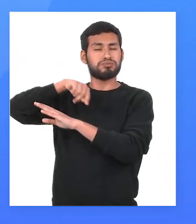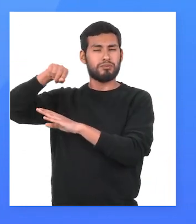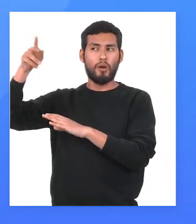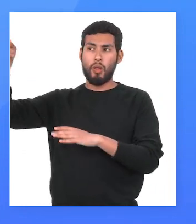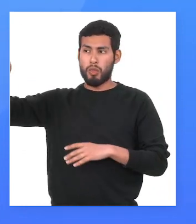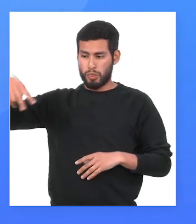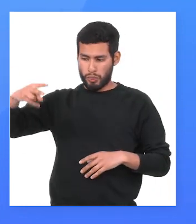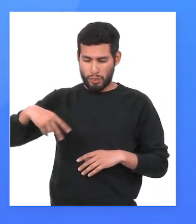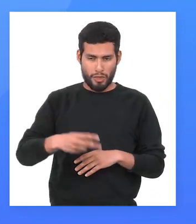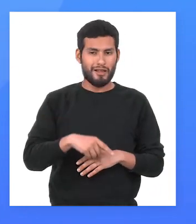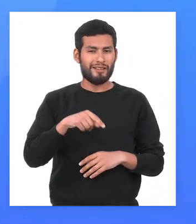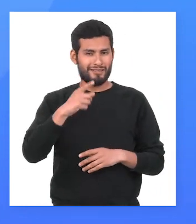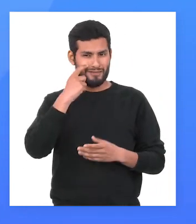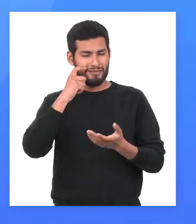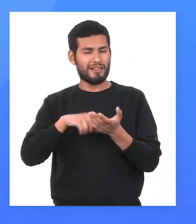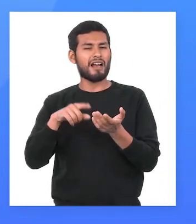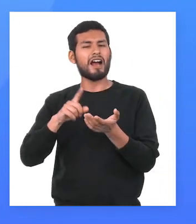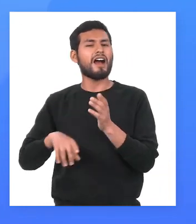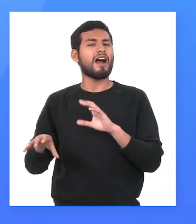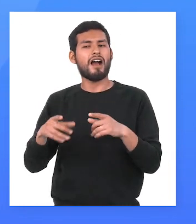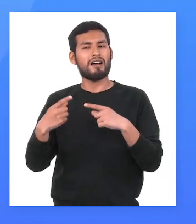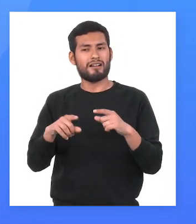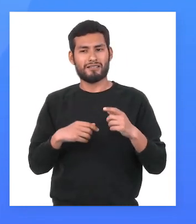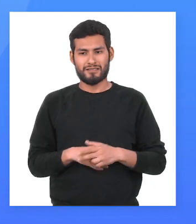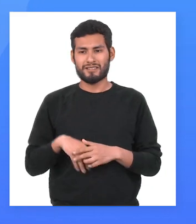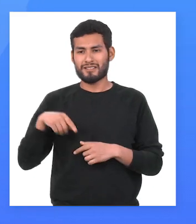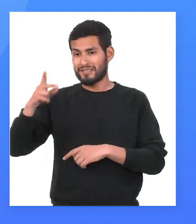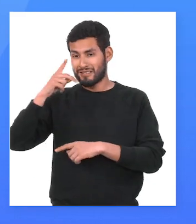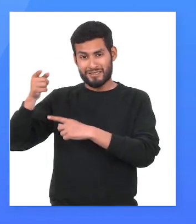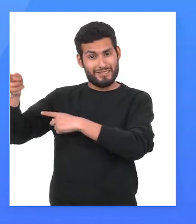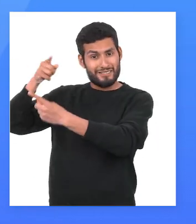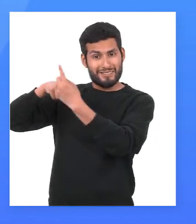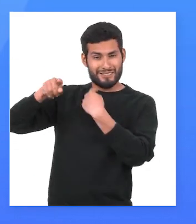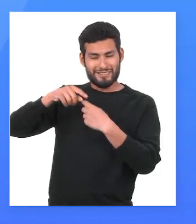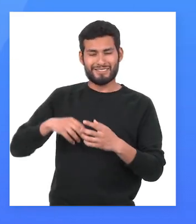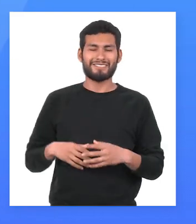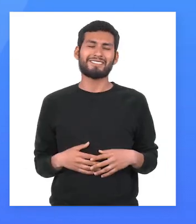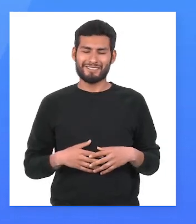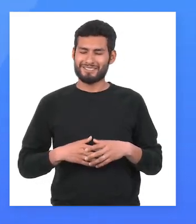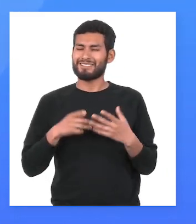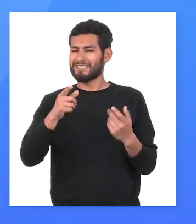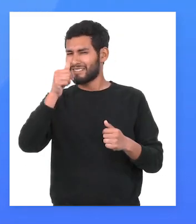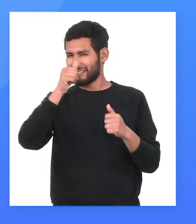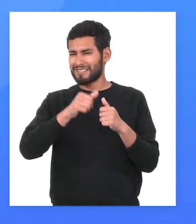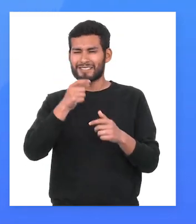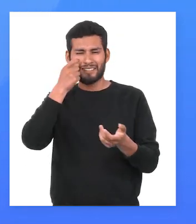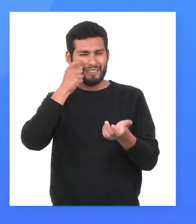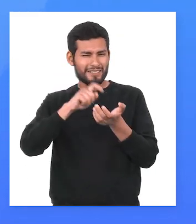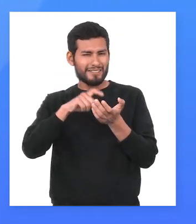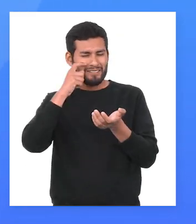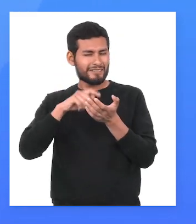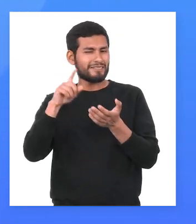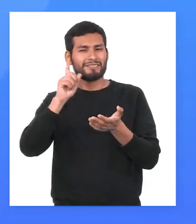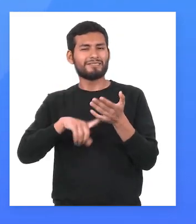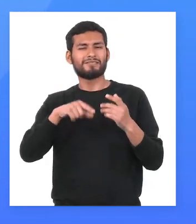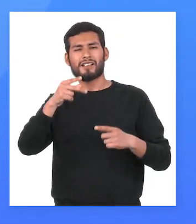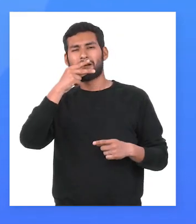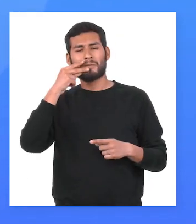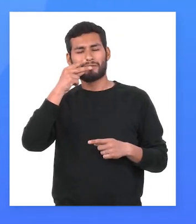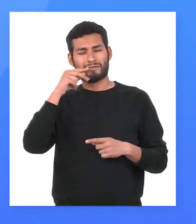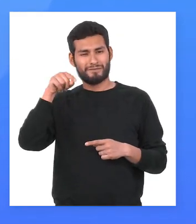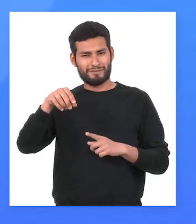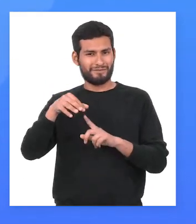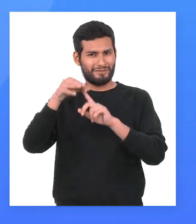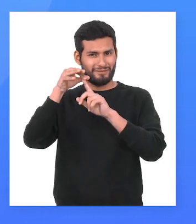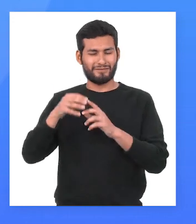ya que expresa la acción realizada por el sujeto. En este caso, caer por las escaleras. Recuerda que puedes identificarlo a partir